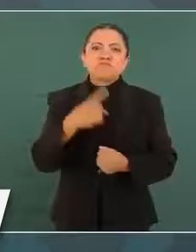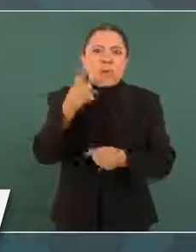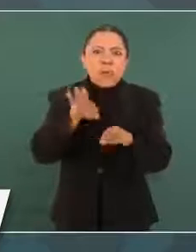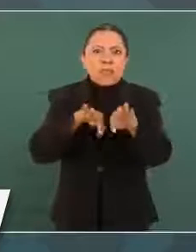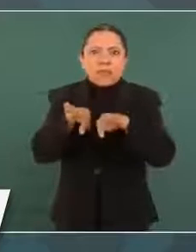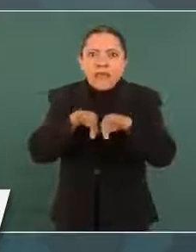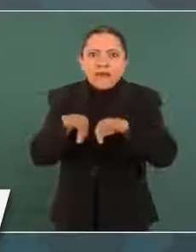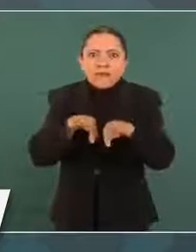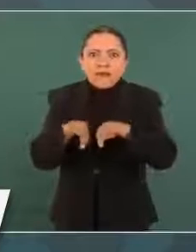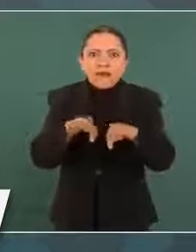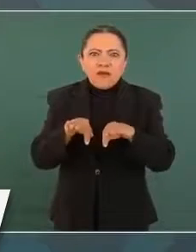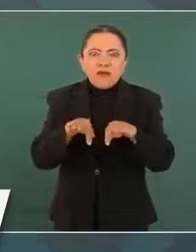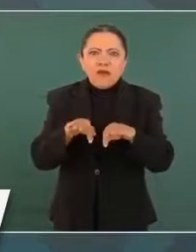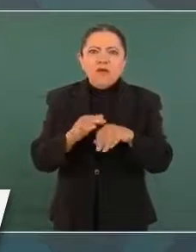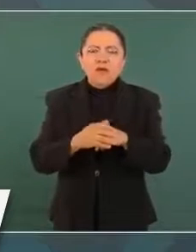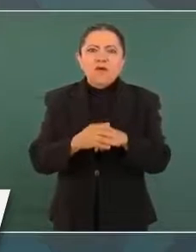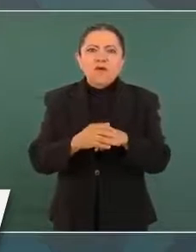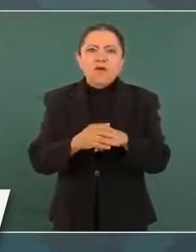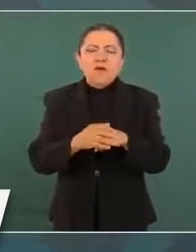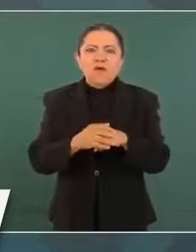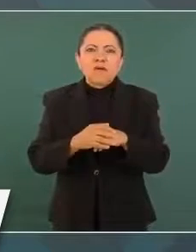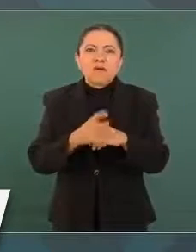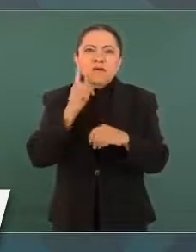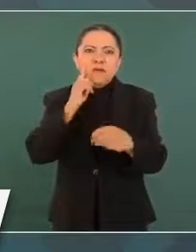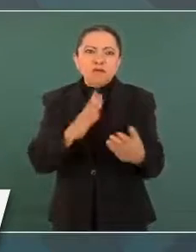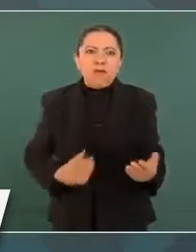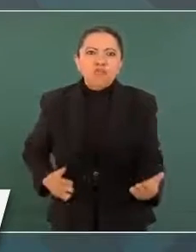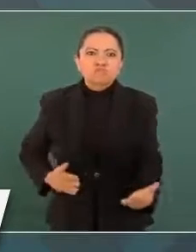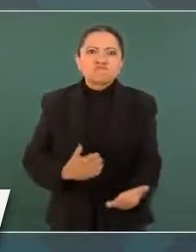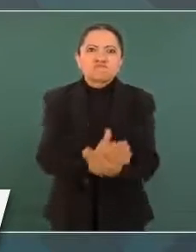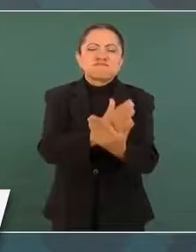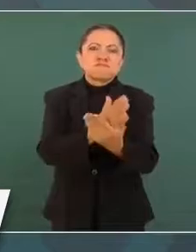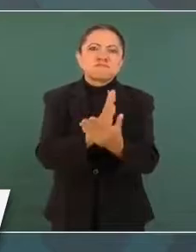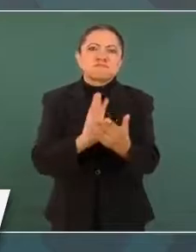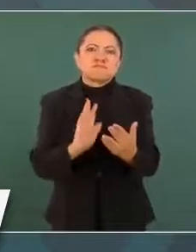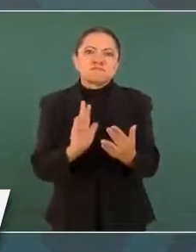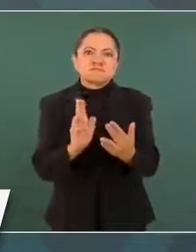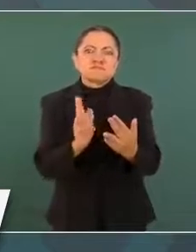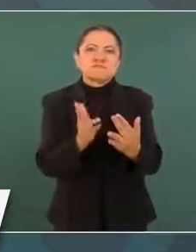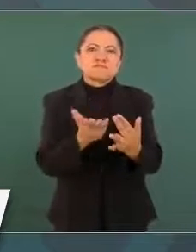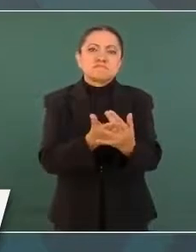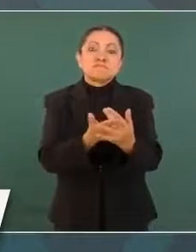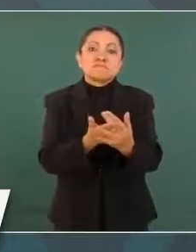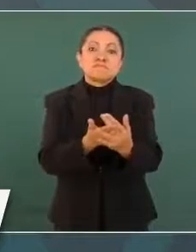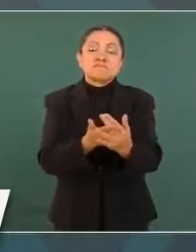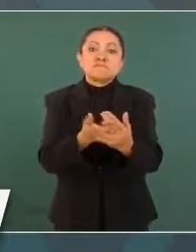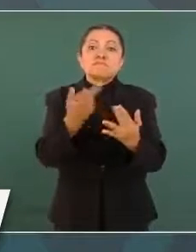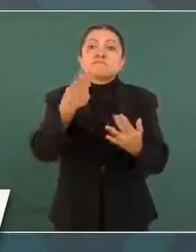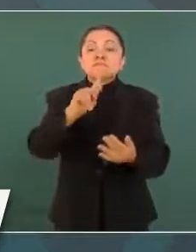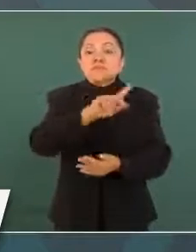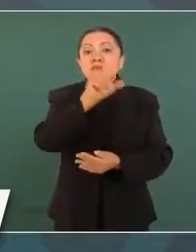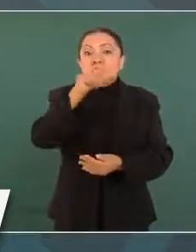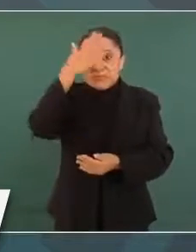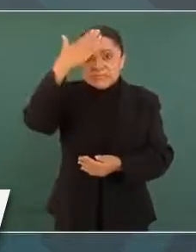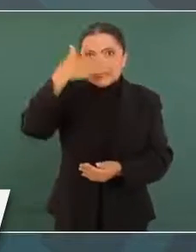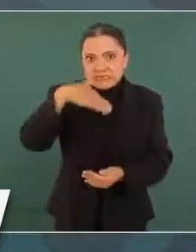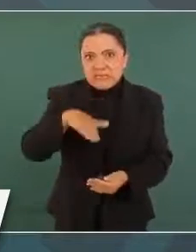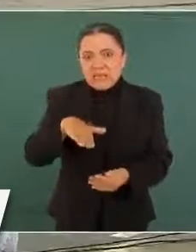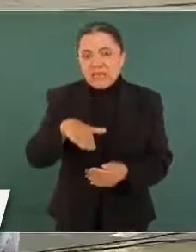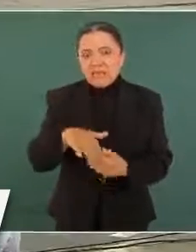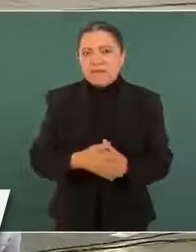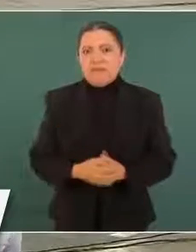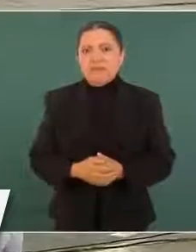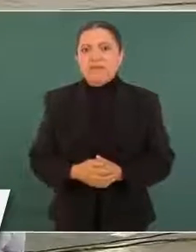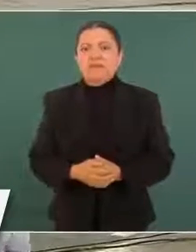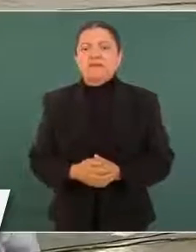y se supo que